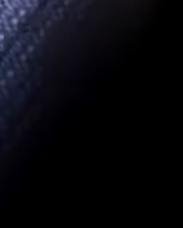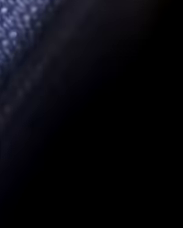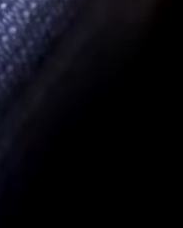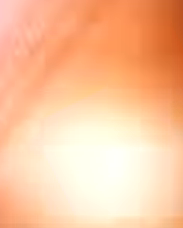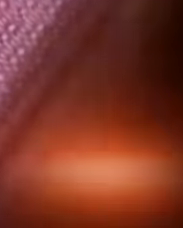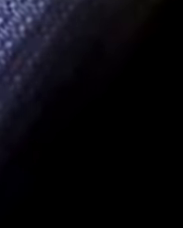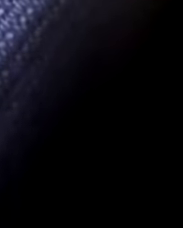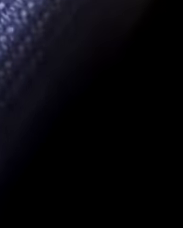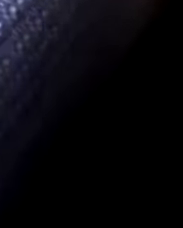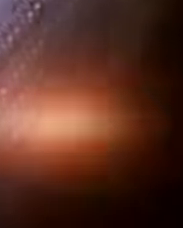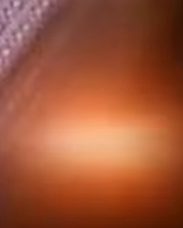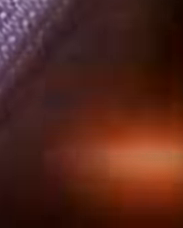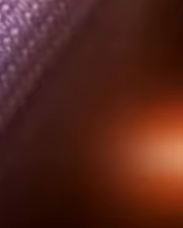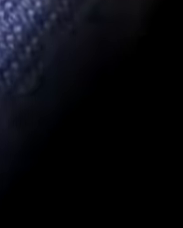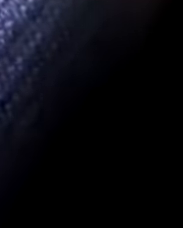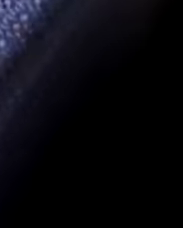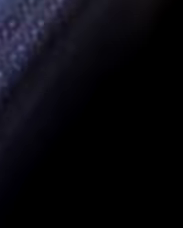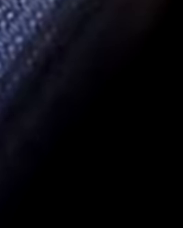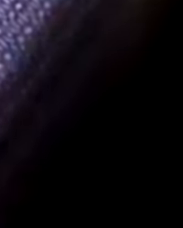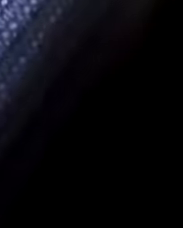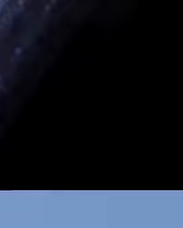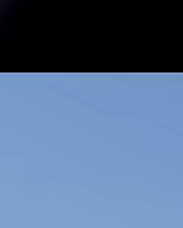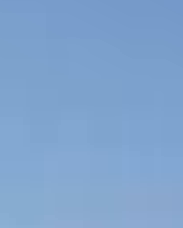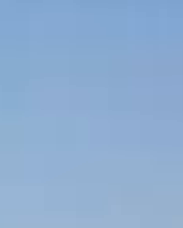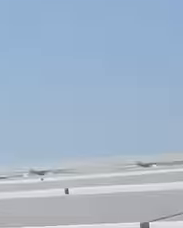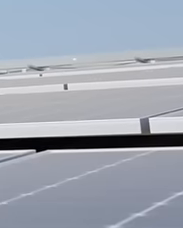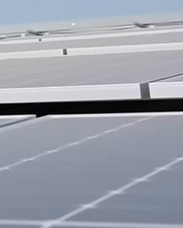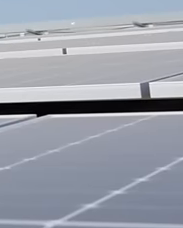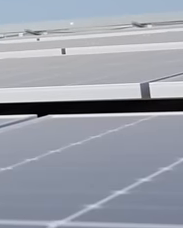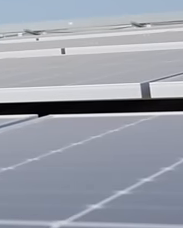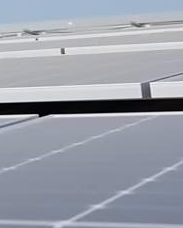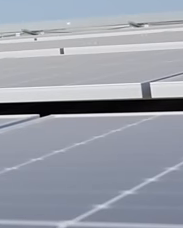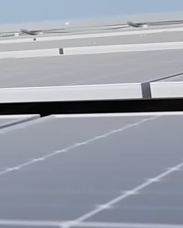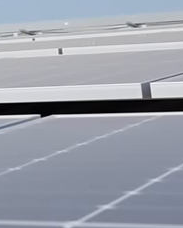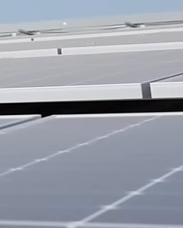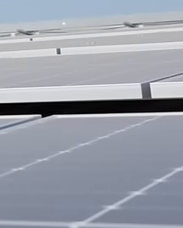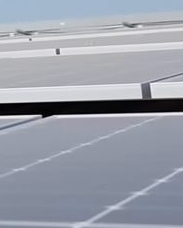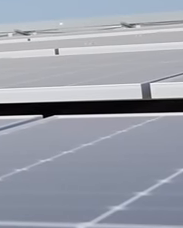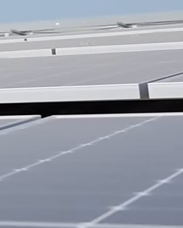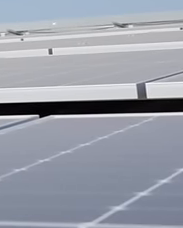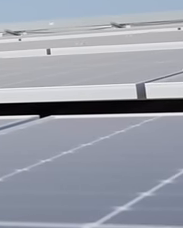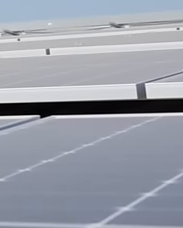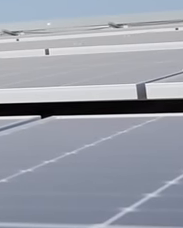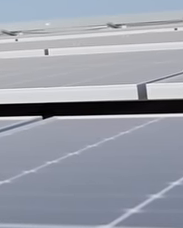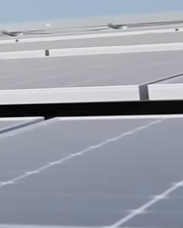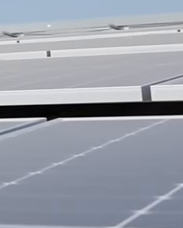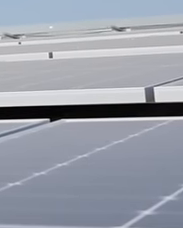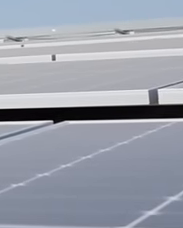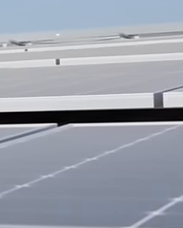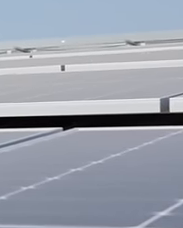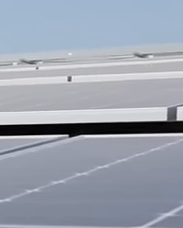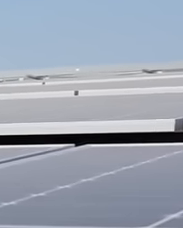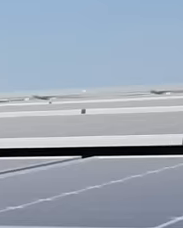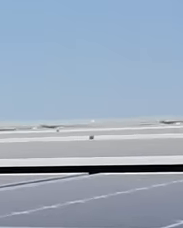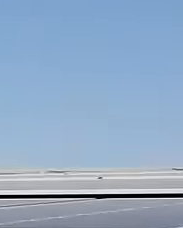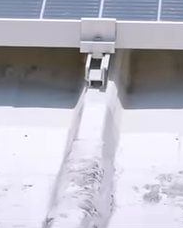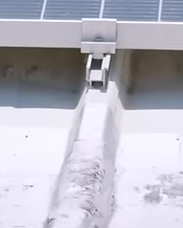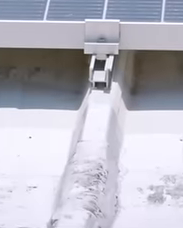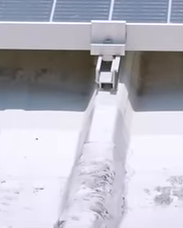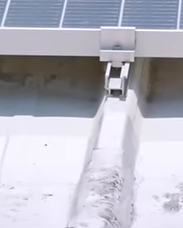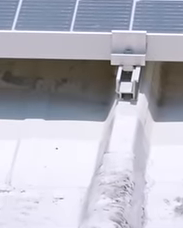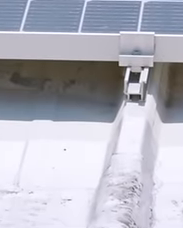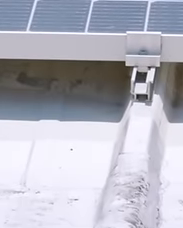proyecto, con una inversión de 600 millones de pesos, busca impulsar la transición hacia energías